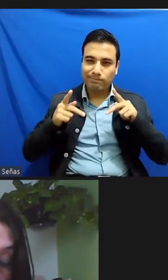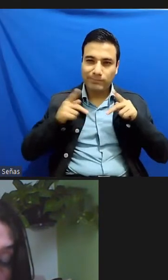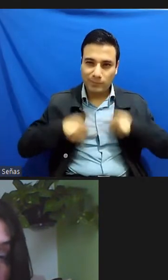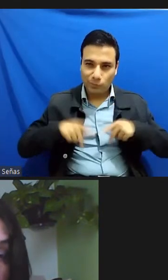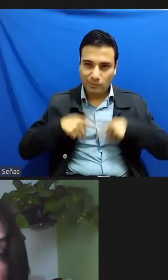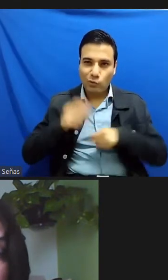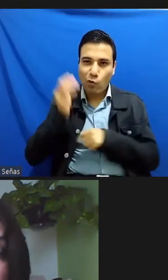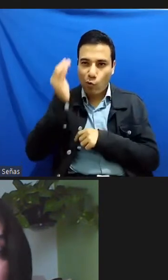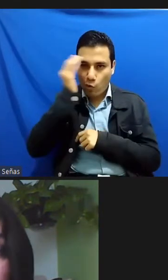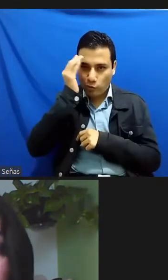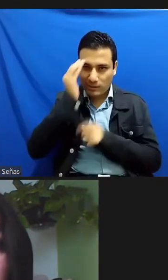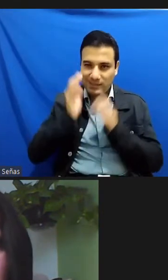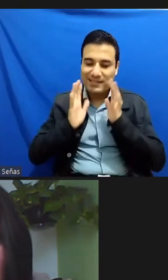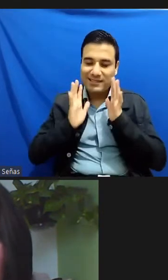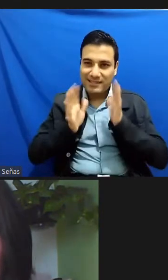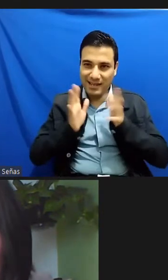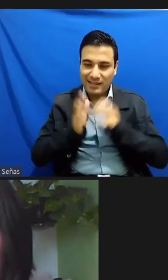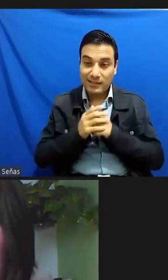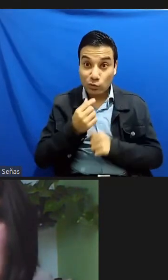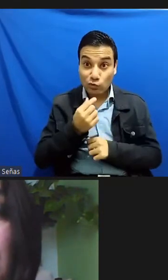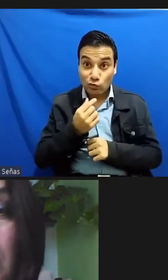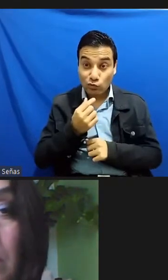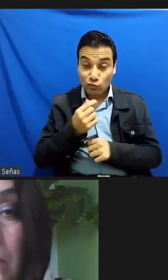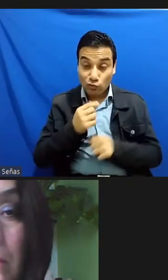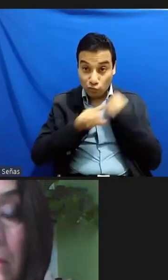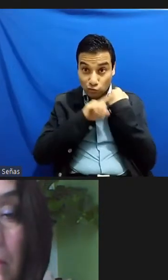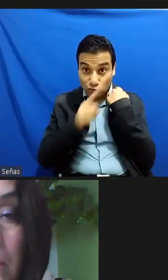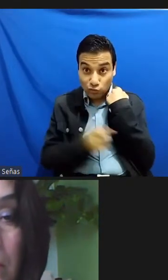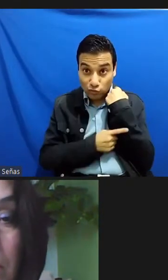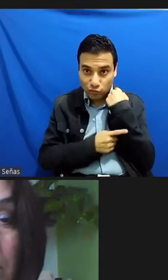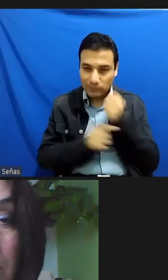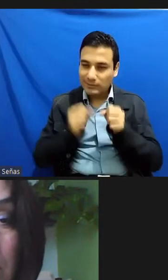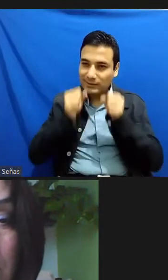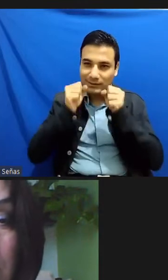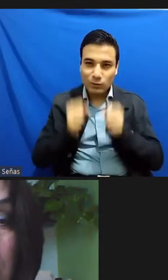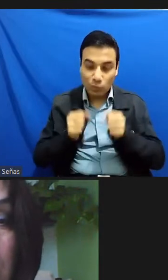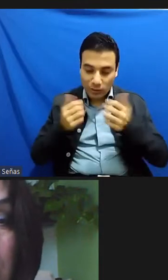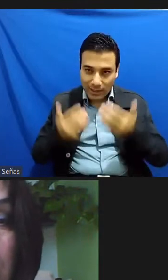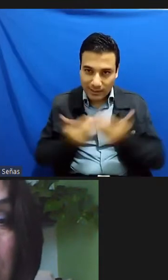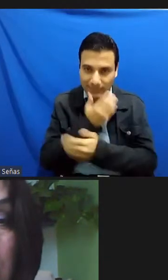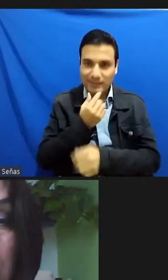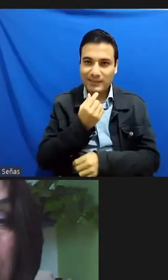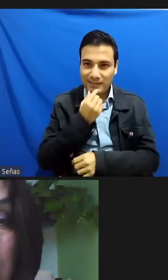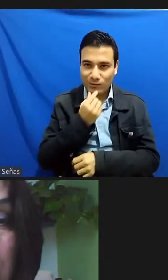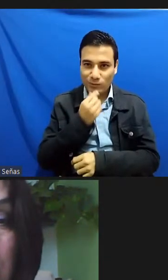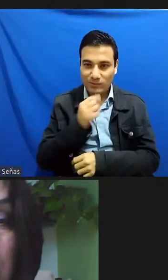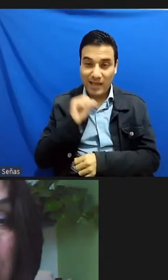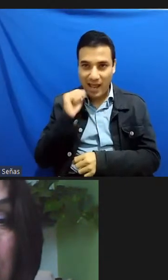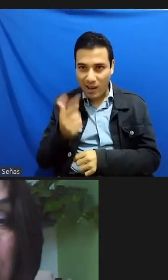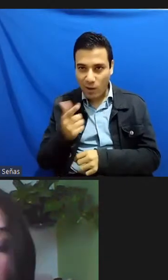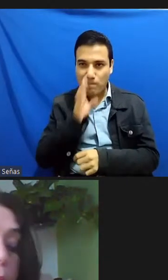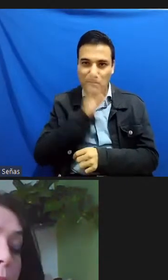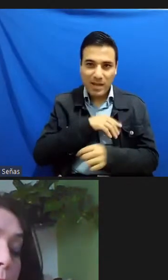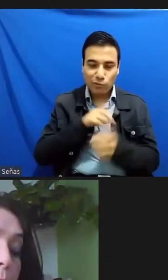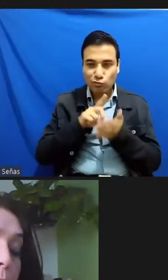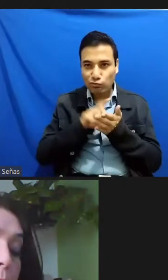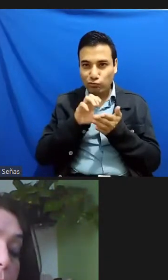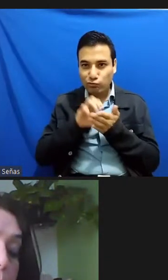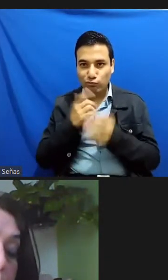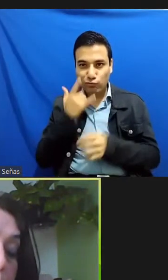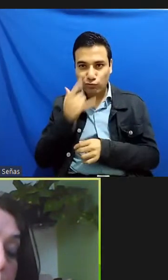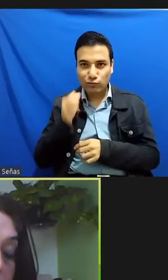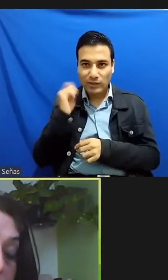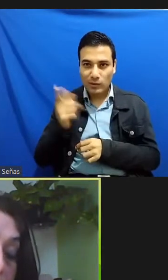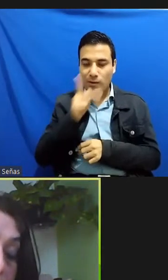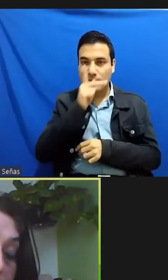de que los de que los niños iban a nacer de maneras no normales no aptas y que los padres iban a tener muchos